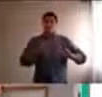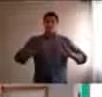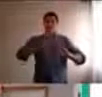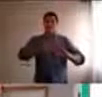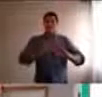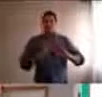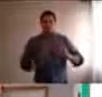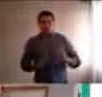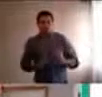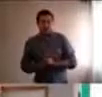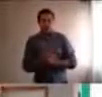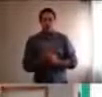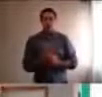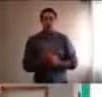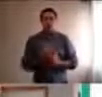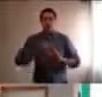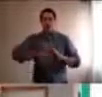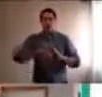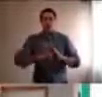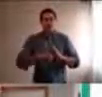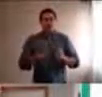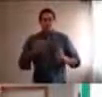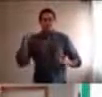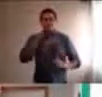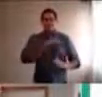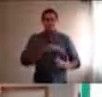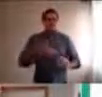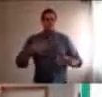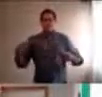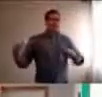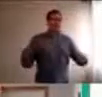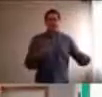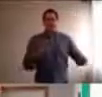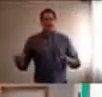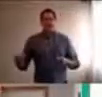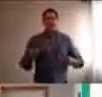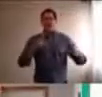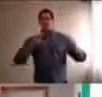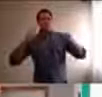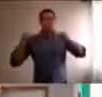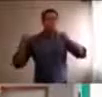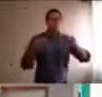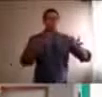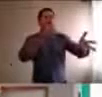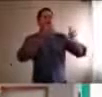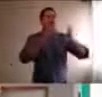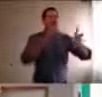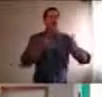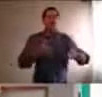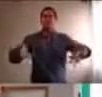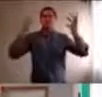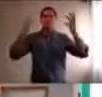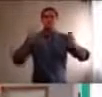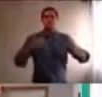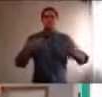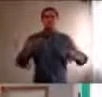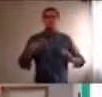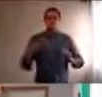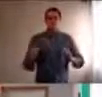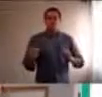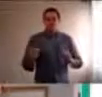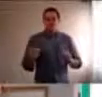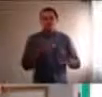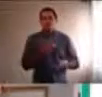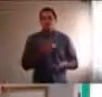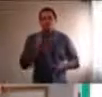pelea, había mucha incomodidad, estábamos incómodos, en el compartir, y en lo cotidiano, porque no estábamos acostumbrados,